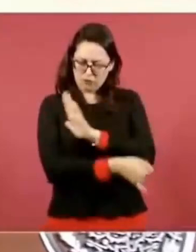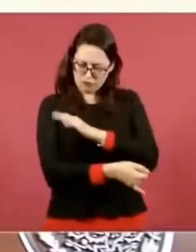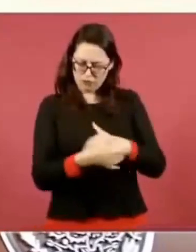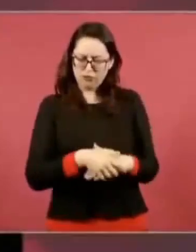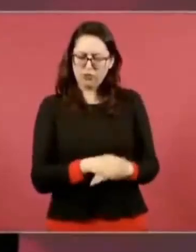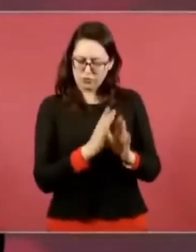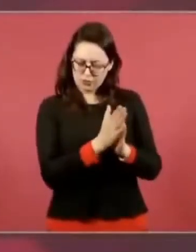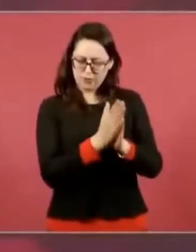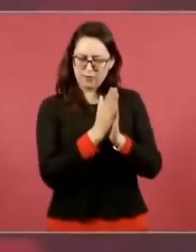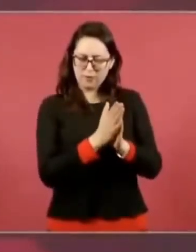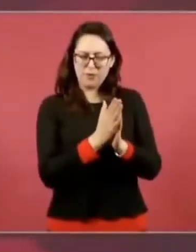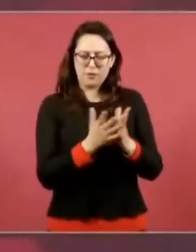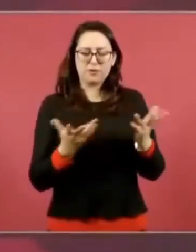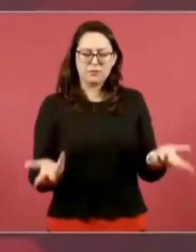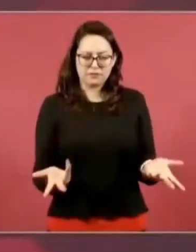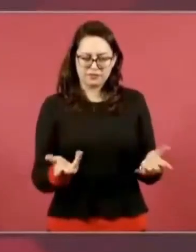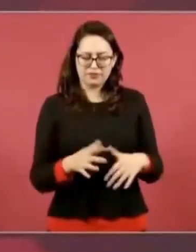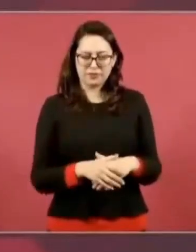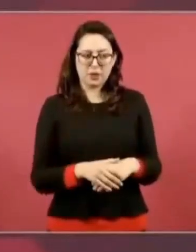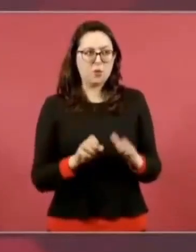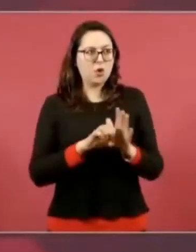sobre qué pasó